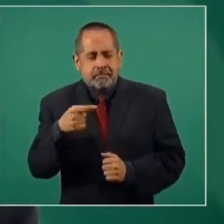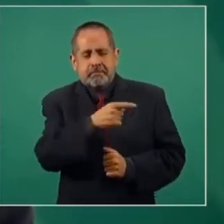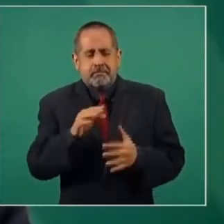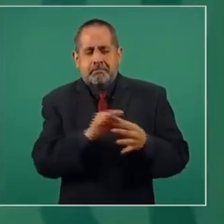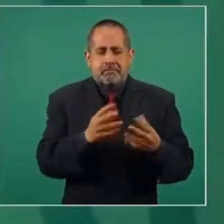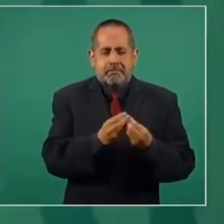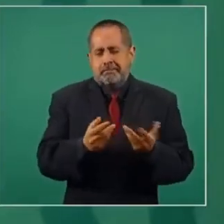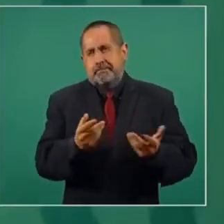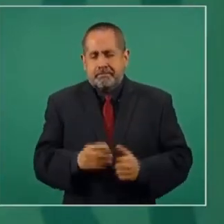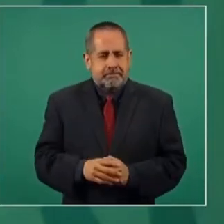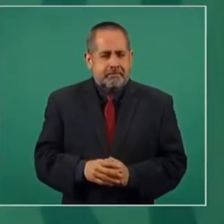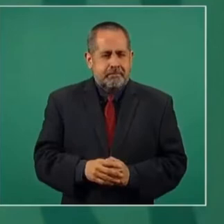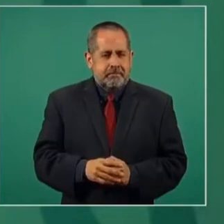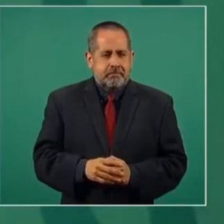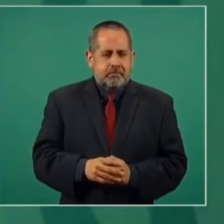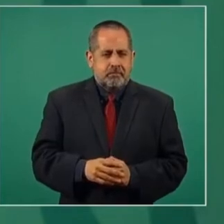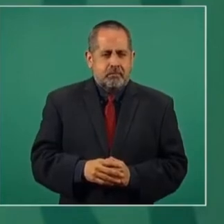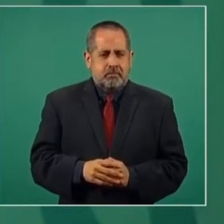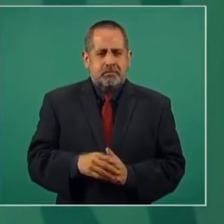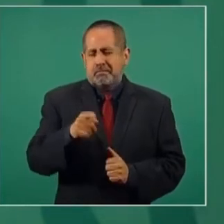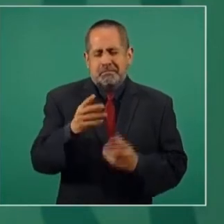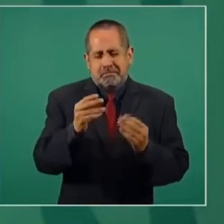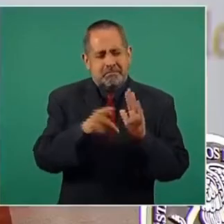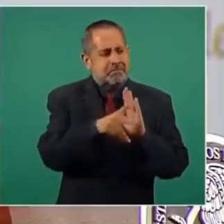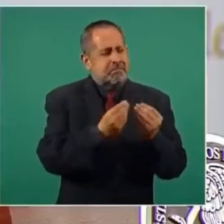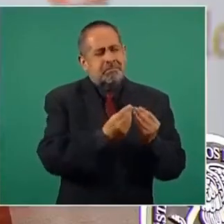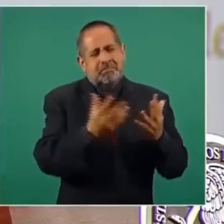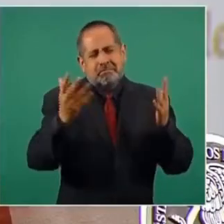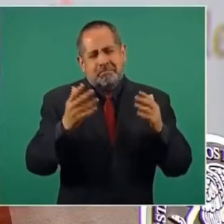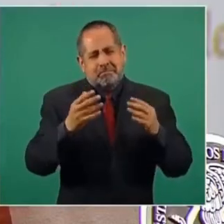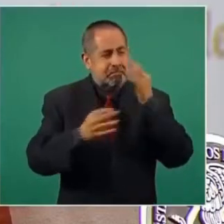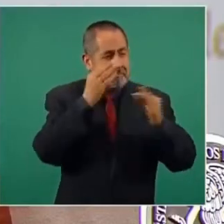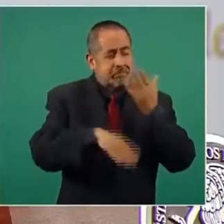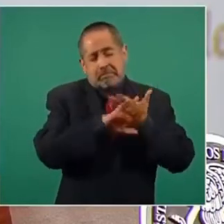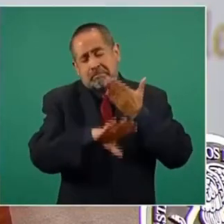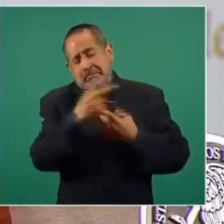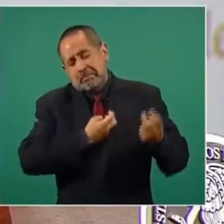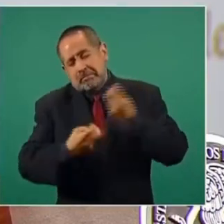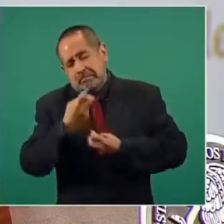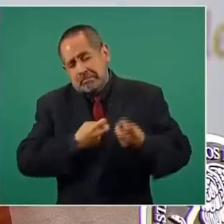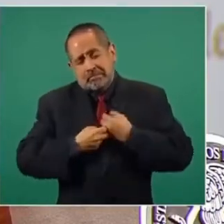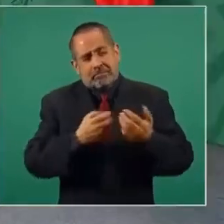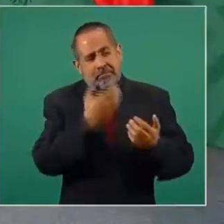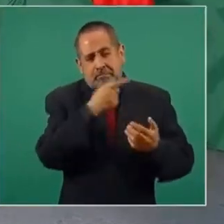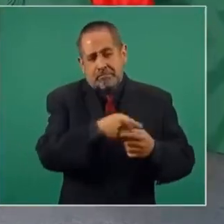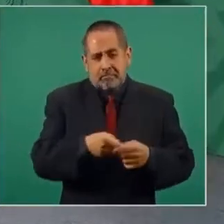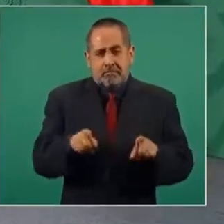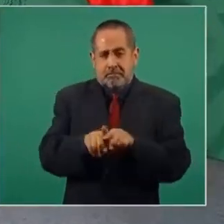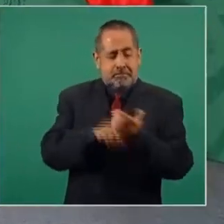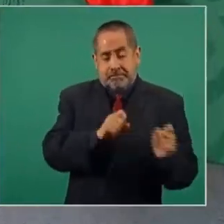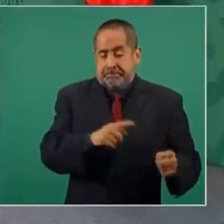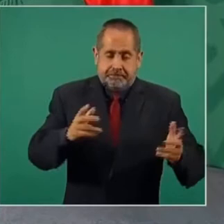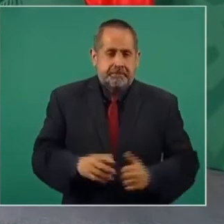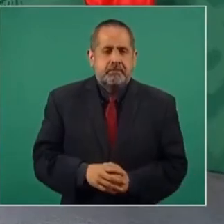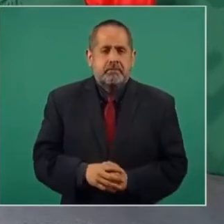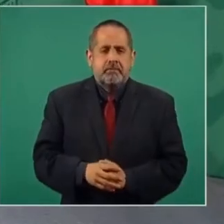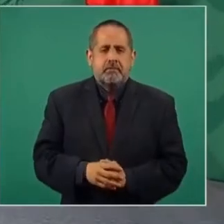y hay una campaña de linchamiento, retomando al clásico,